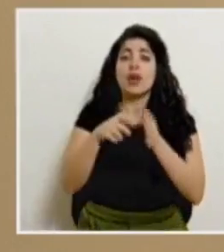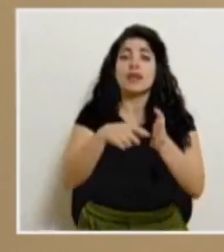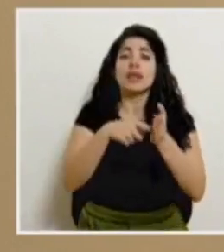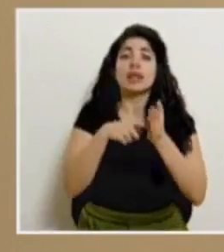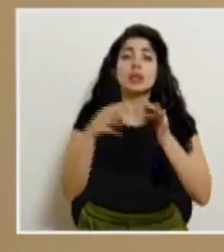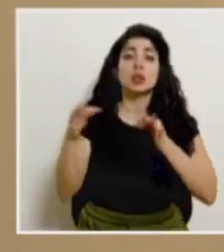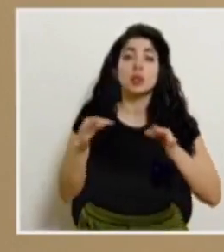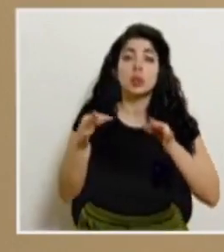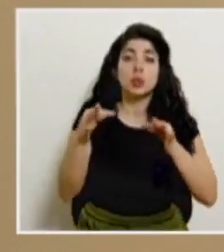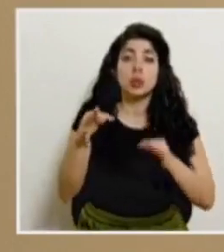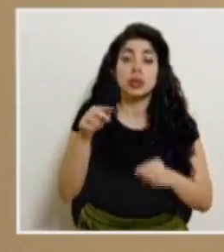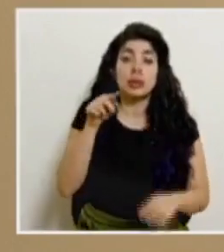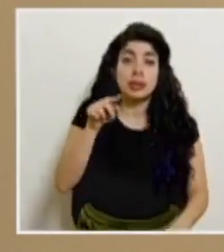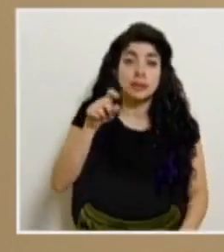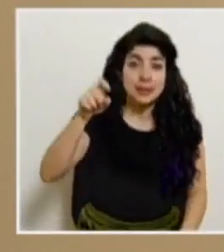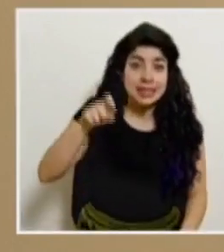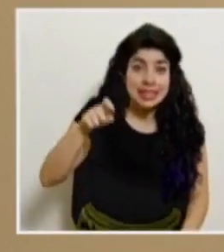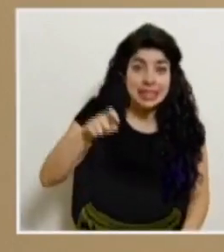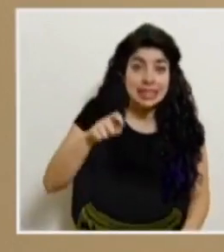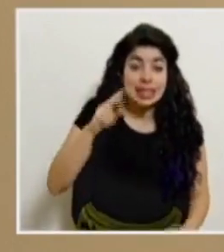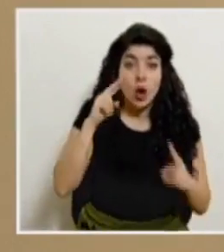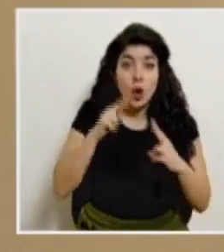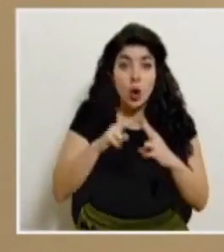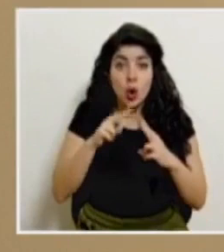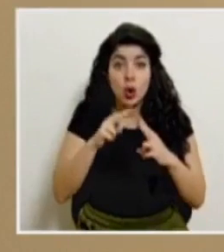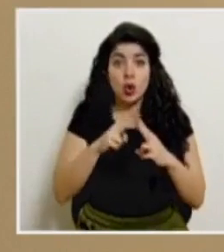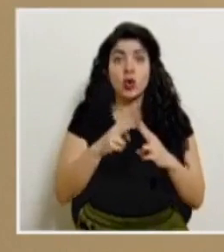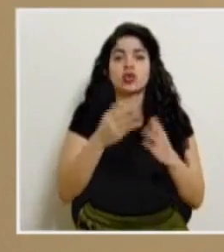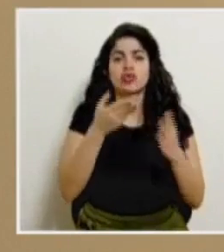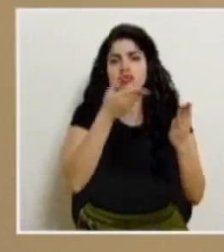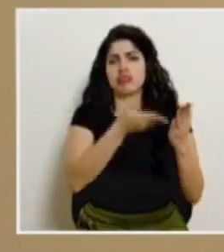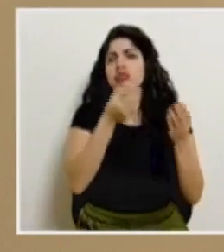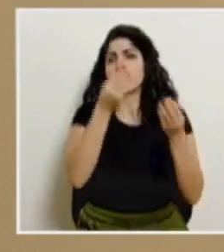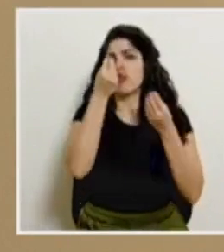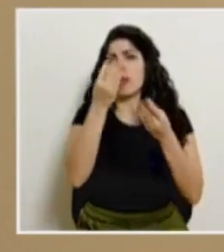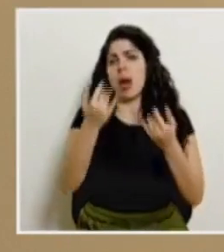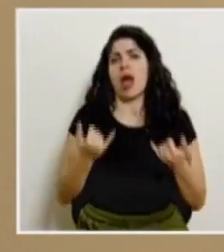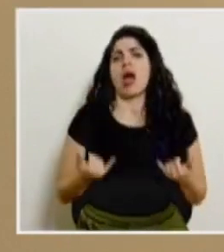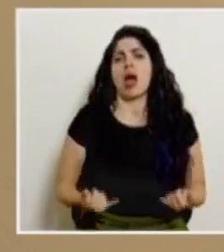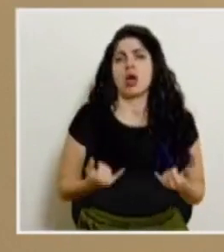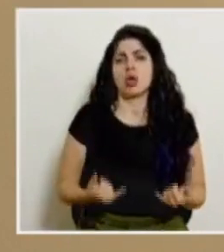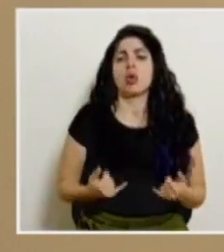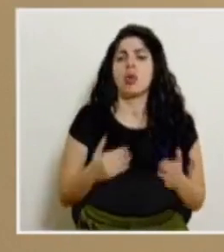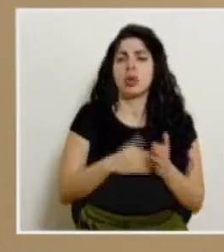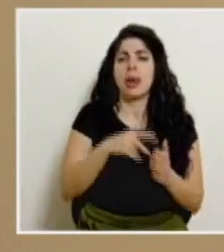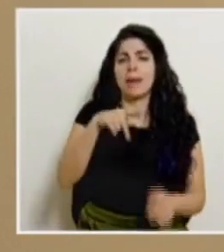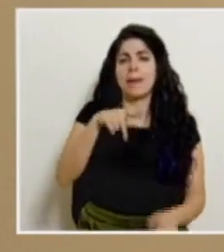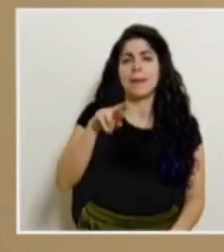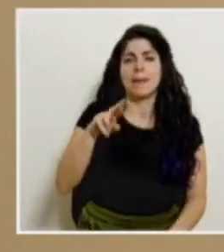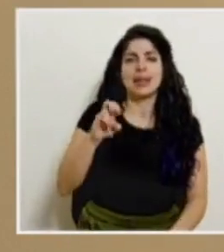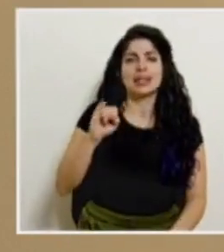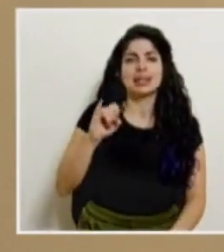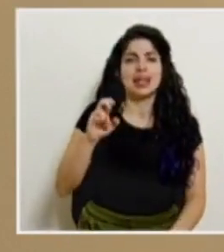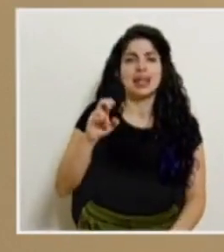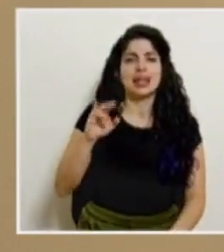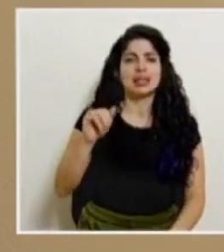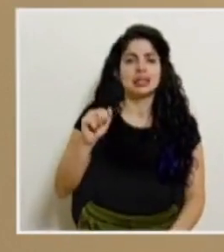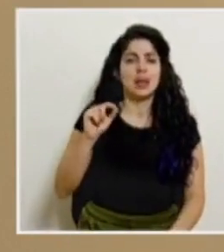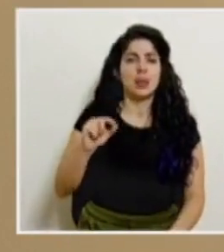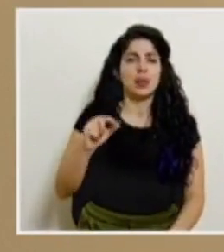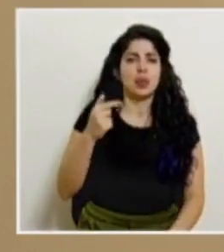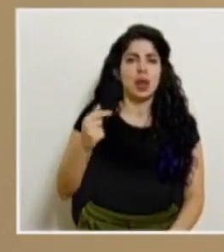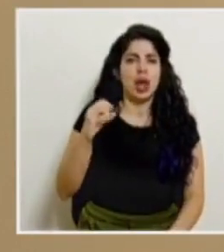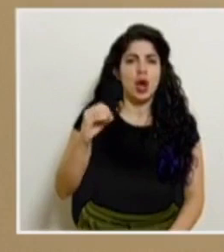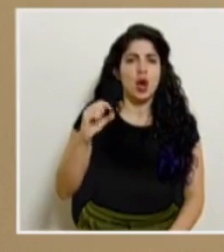turísticos que necesita usted conocer, que está totalmente actualizado. Les recordamos presidencia.go.cr